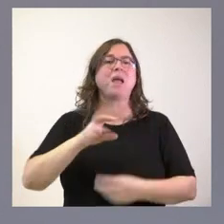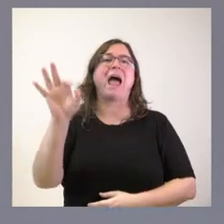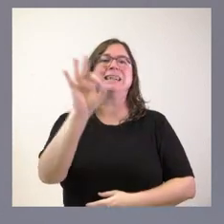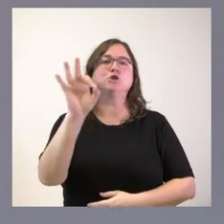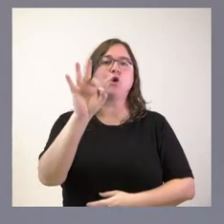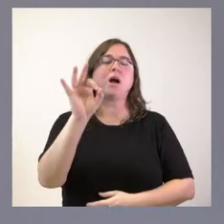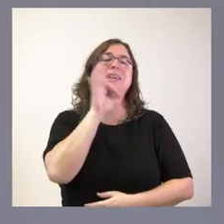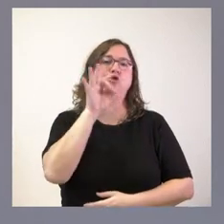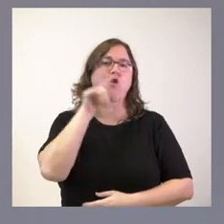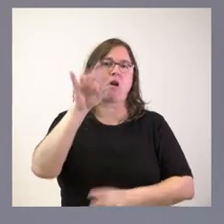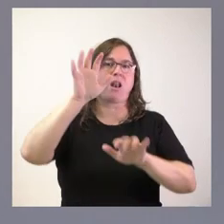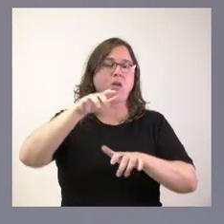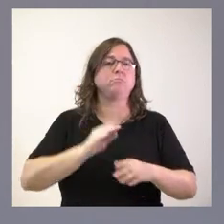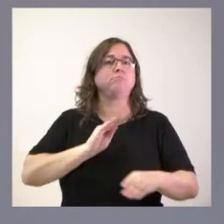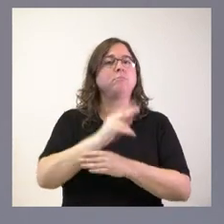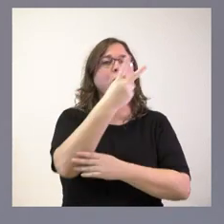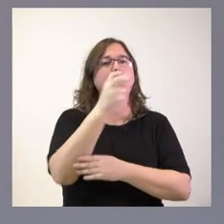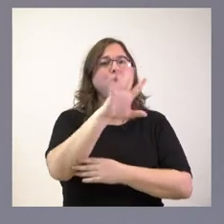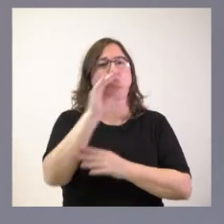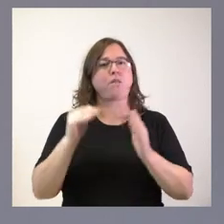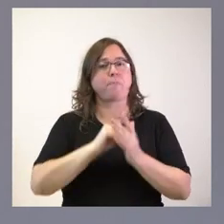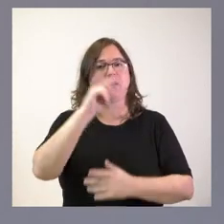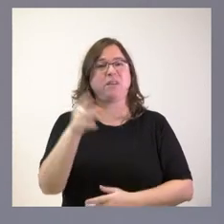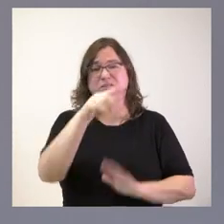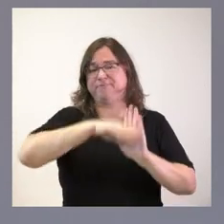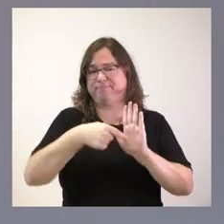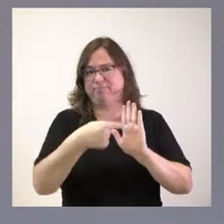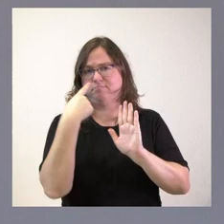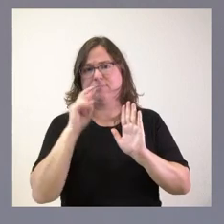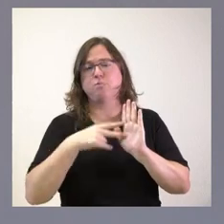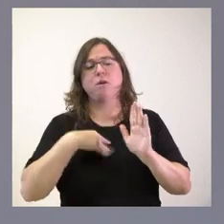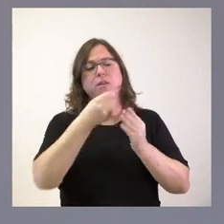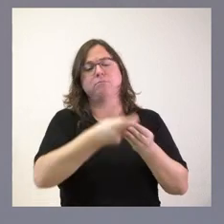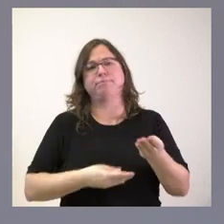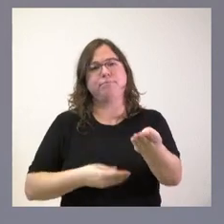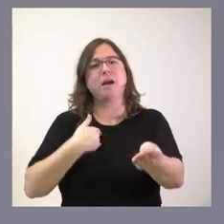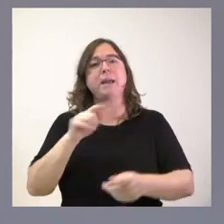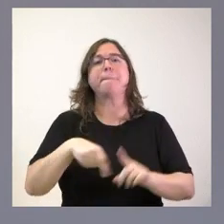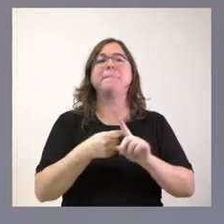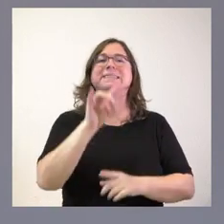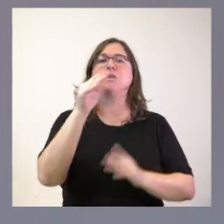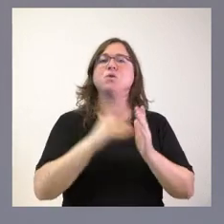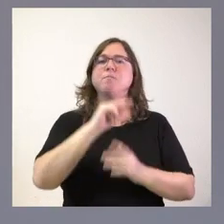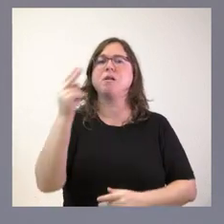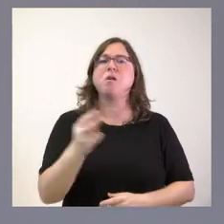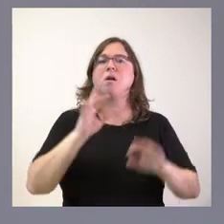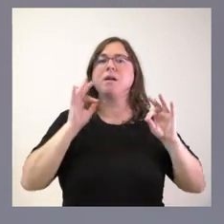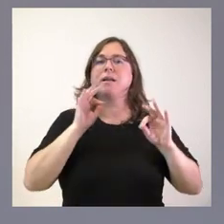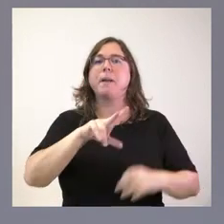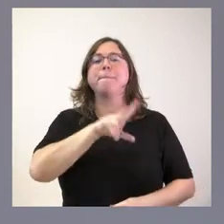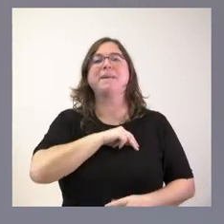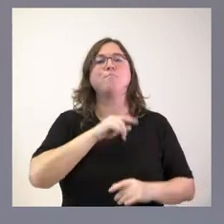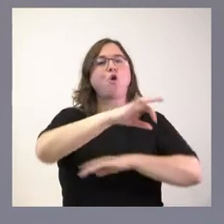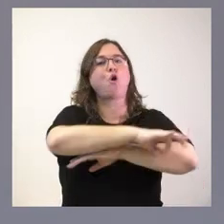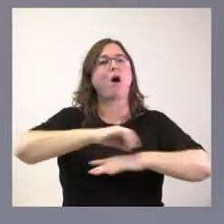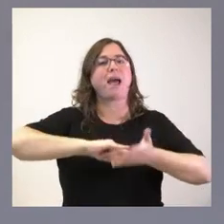recibirá 250.000 euros para las condiciones que ustedes señalan y que tienen en la documentación y 14.000 euros para el premio de arquitectura